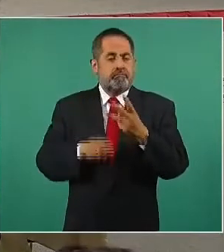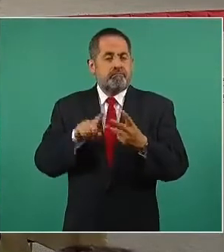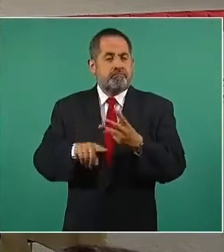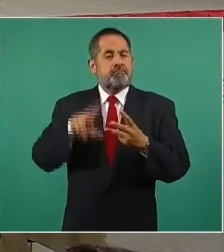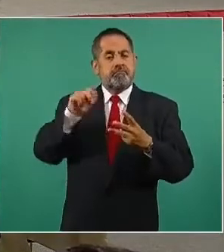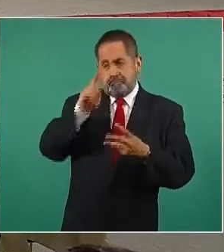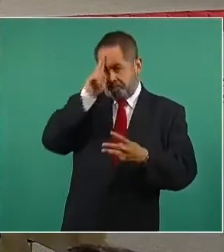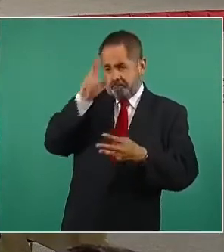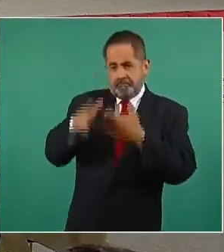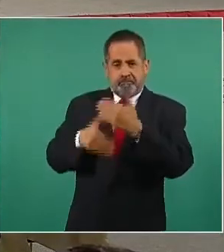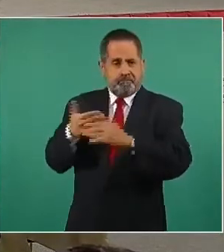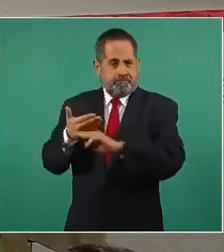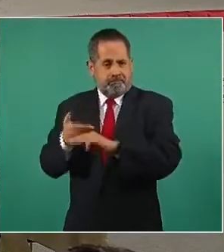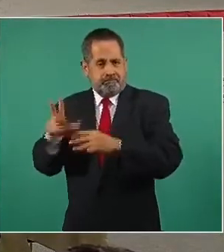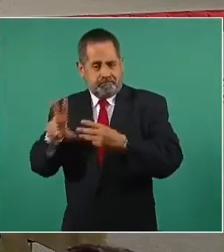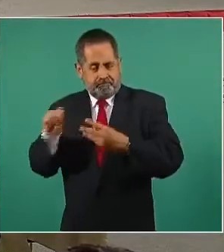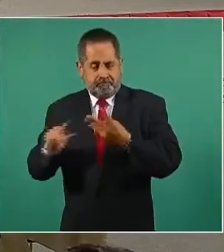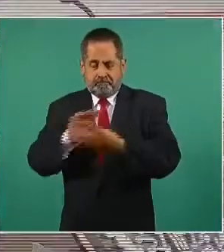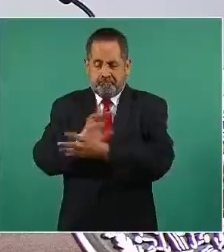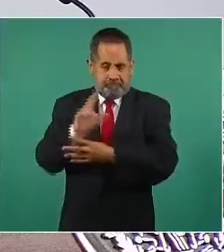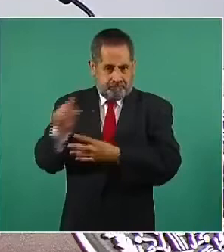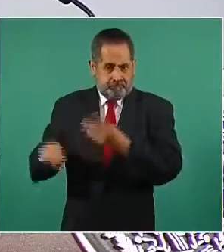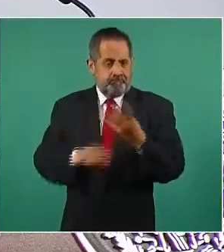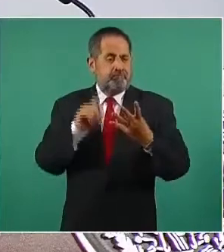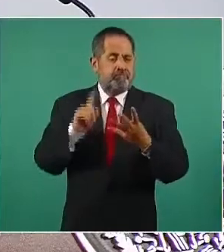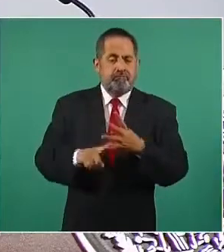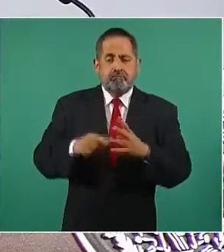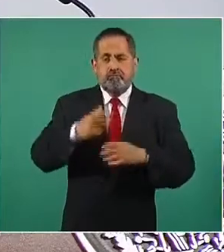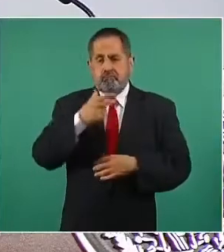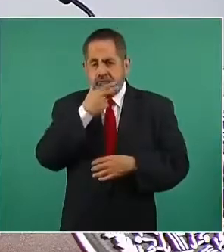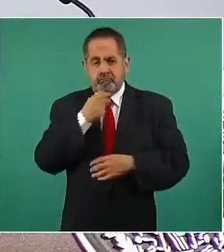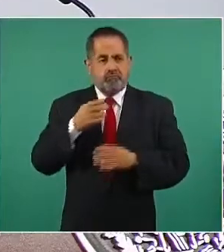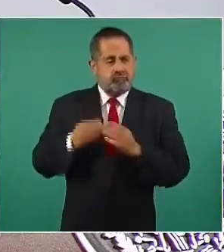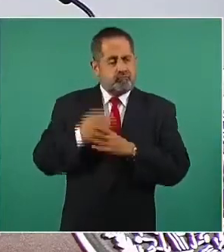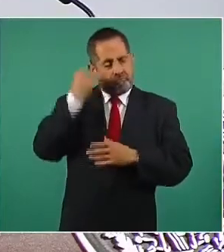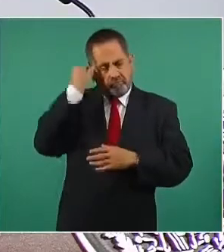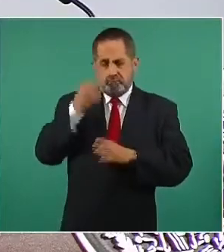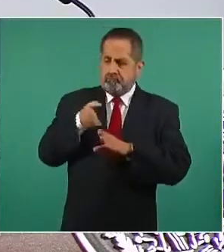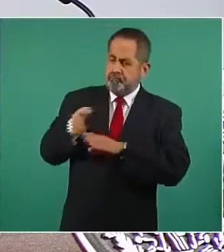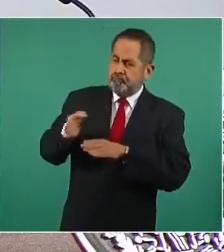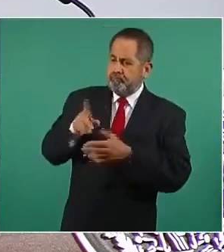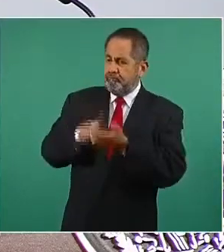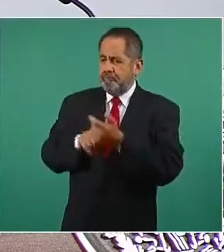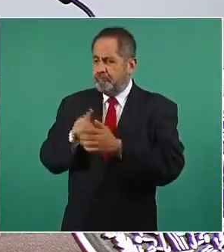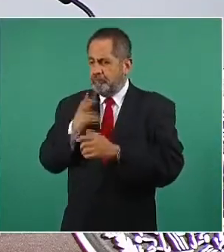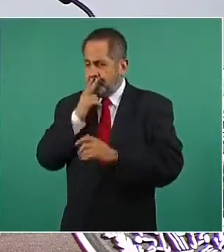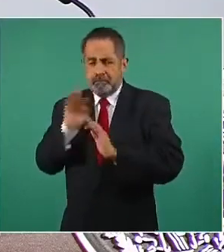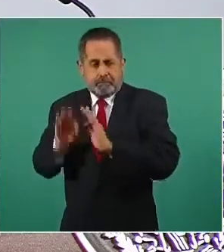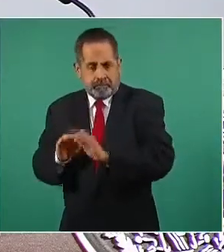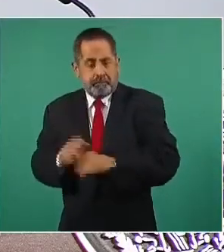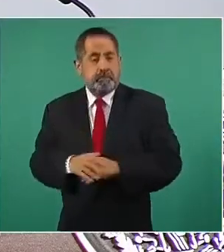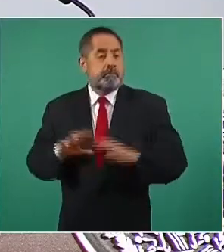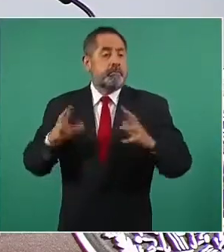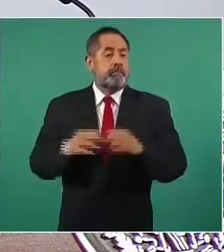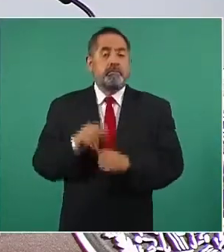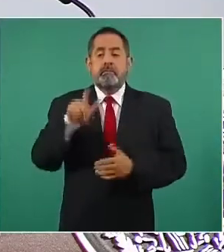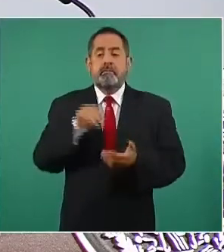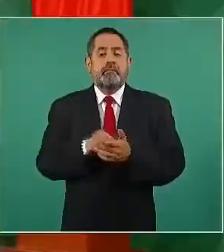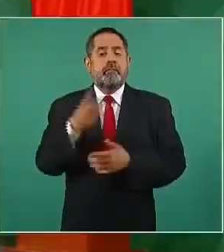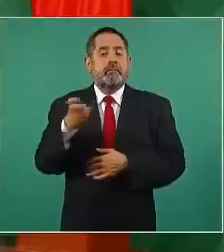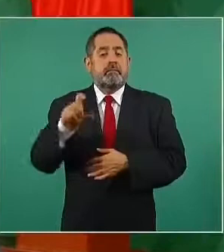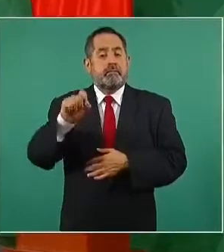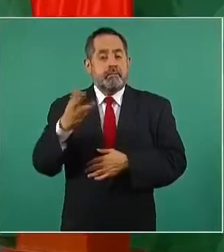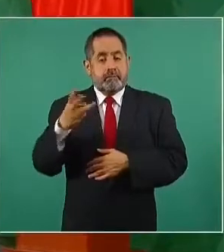de masculinidades y de salud, en la que participaron 27 mil 323 elementos,